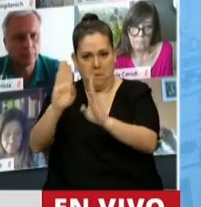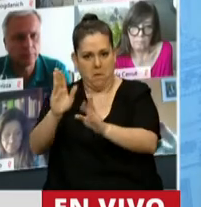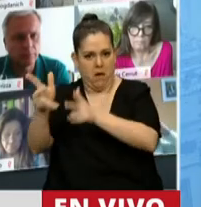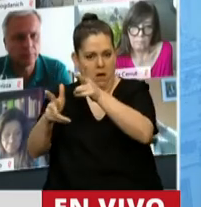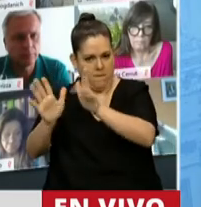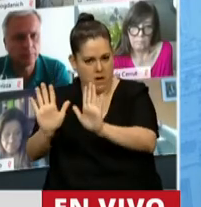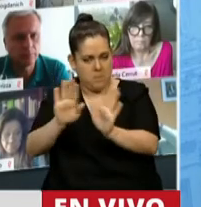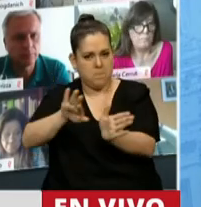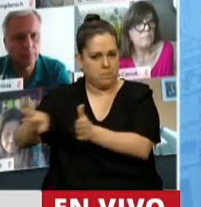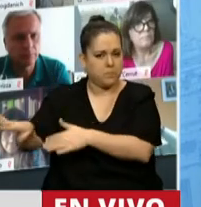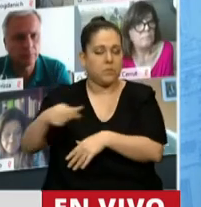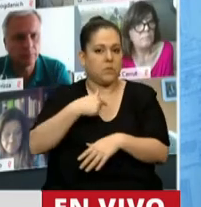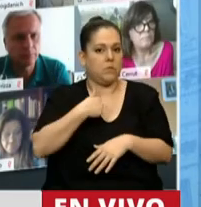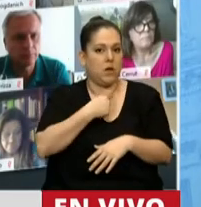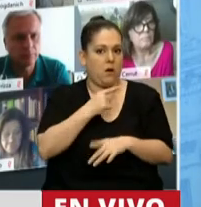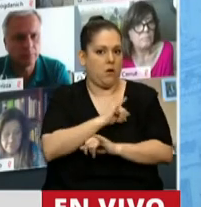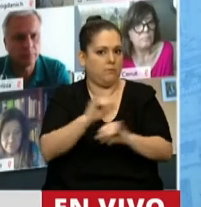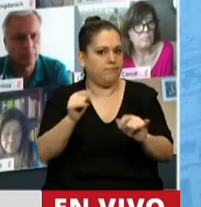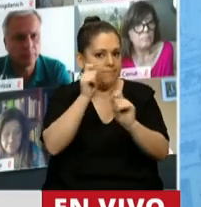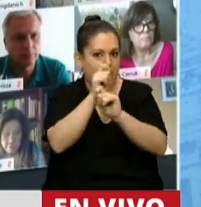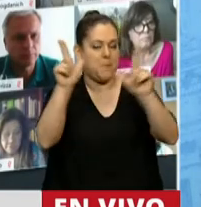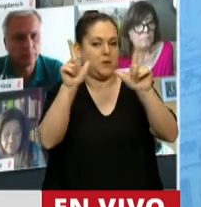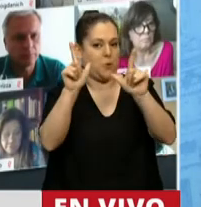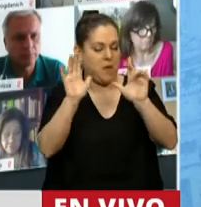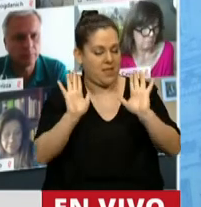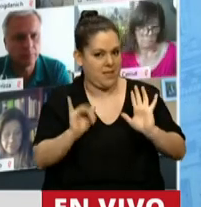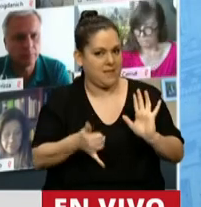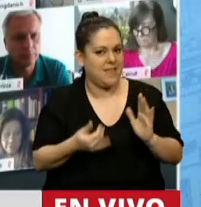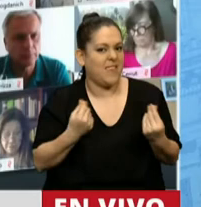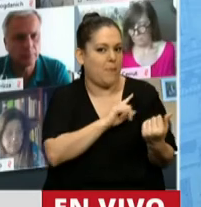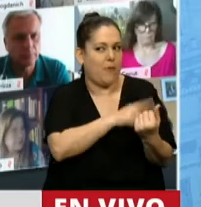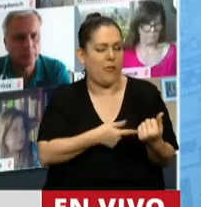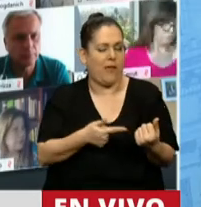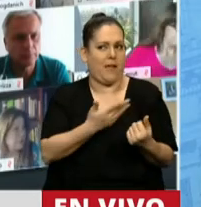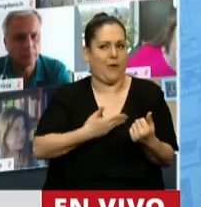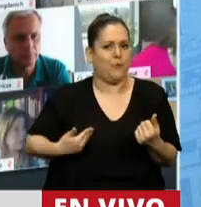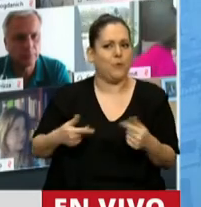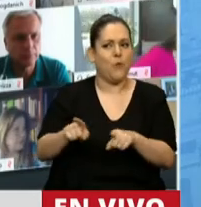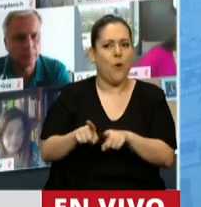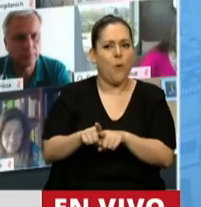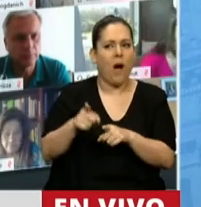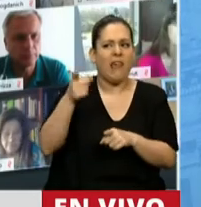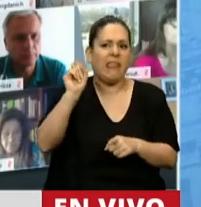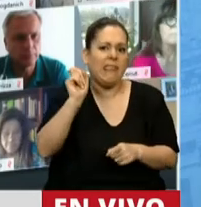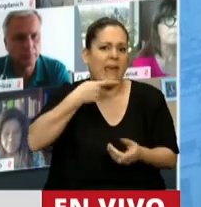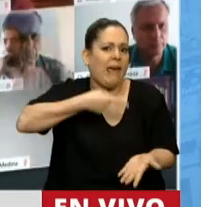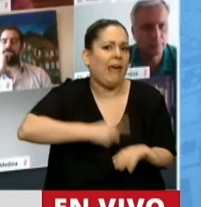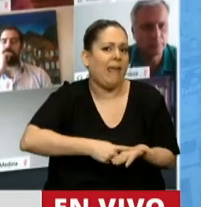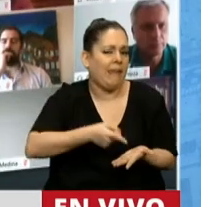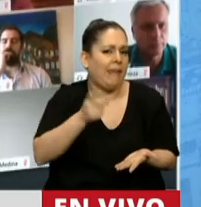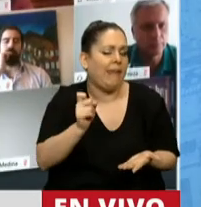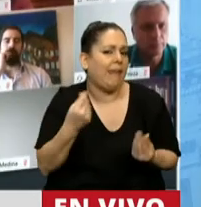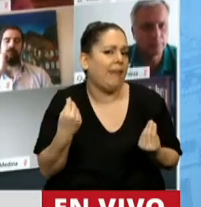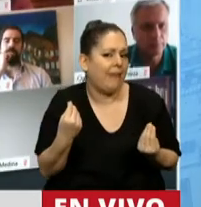Sí me sorprendió, y debo decirlo, y esto es responsabilidad del Poder Ejecutivo Nacional, que no haya medidas de austeridad en este presupuesto.